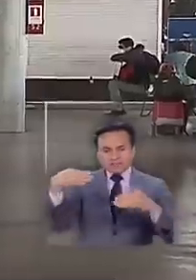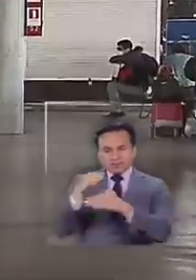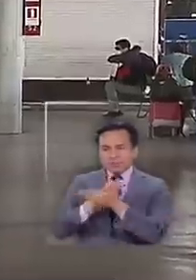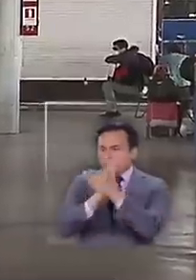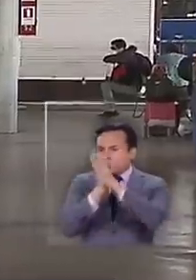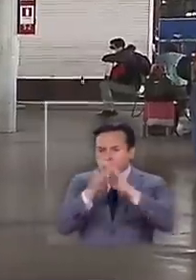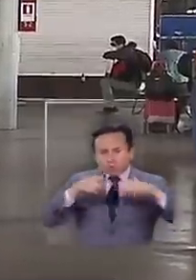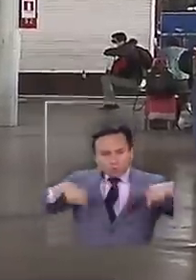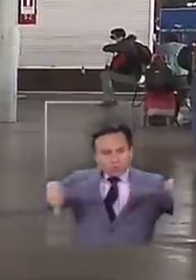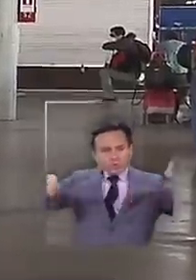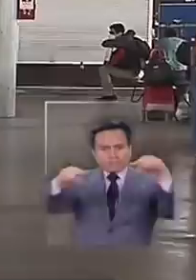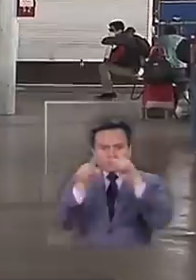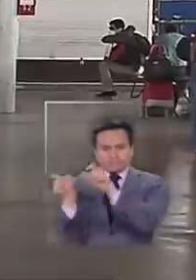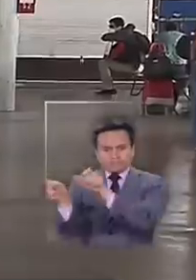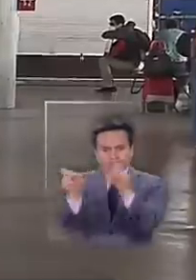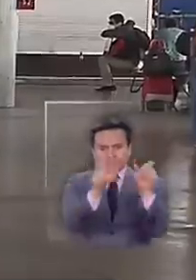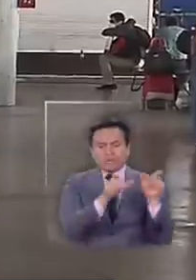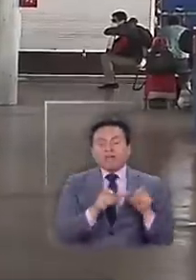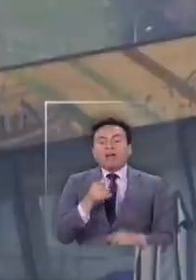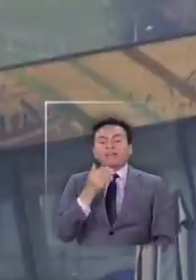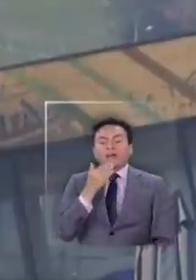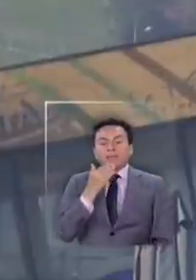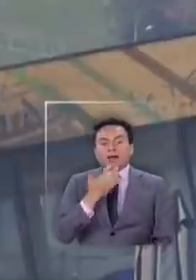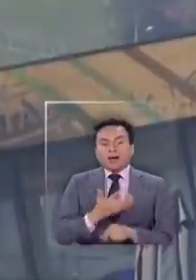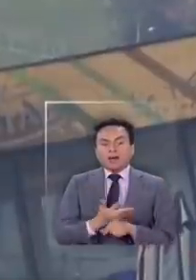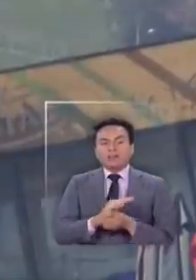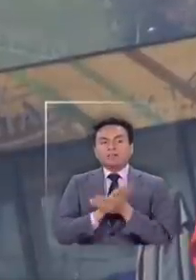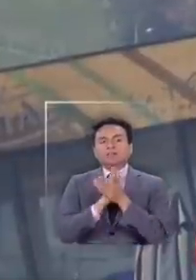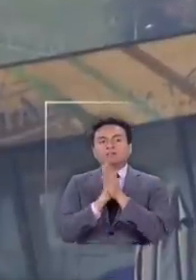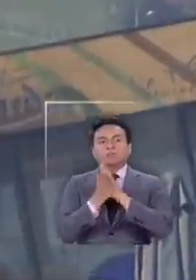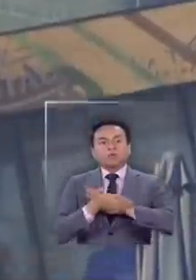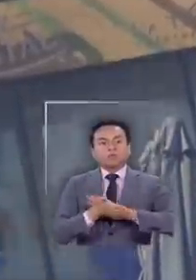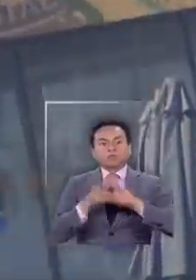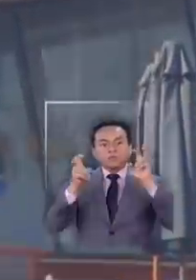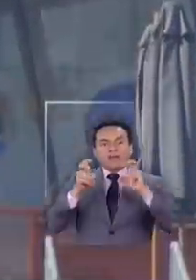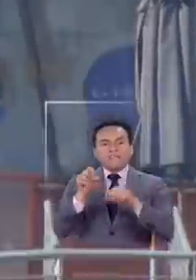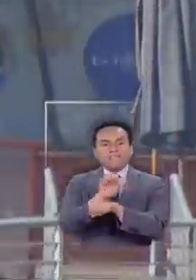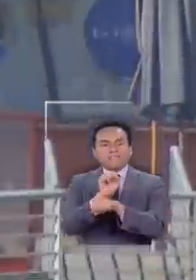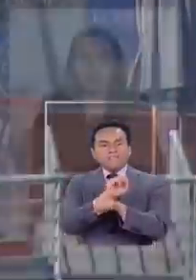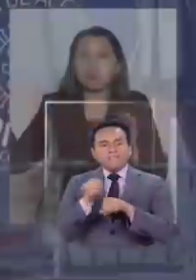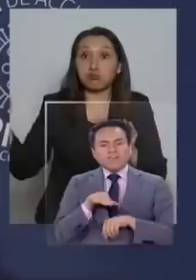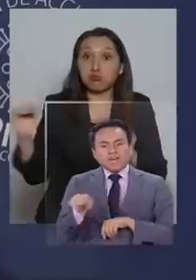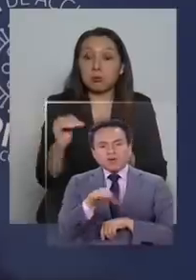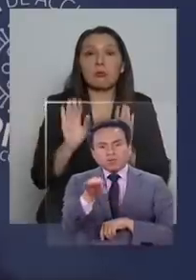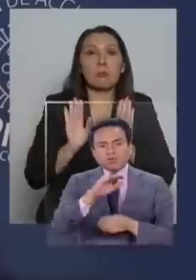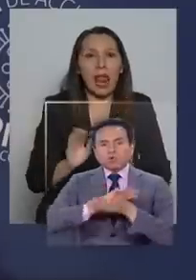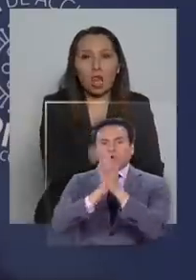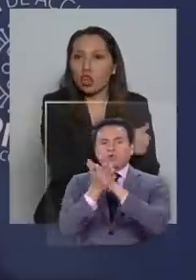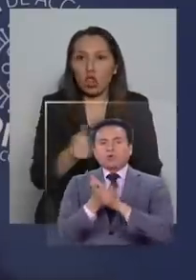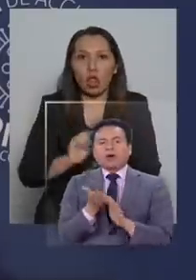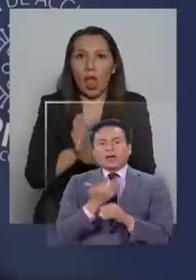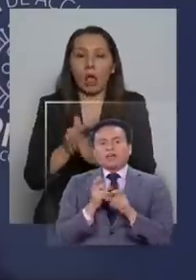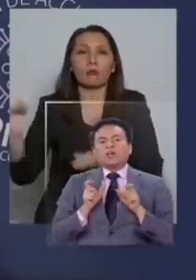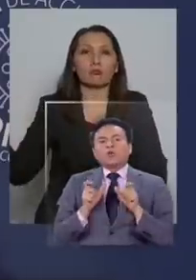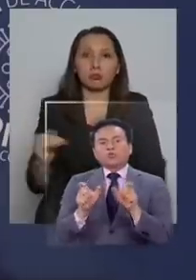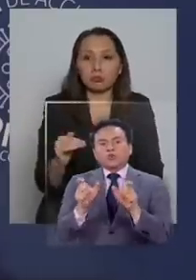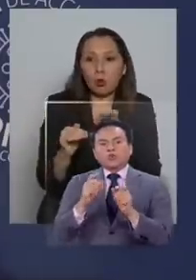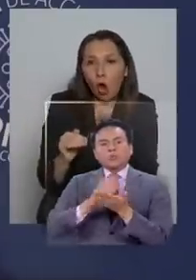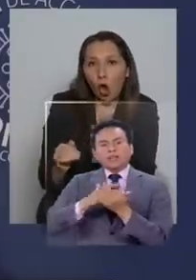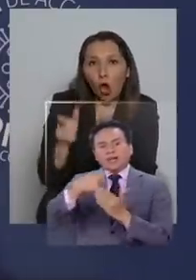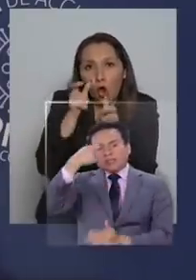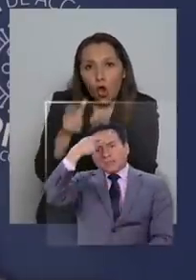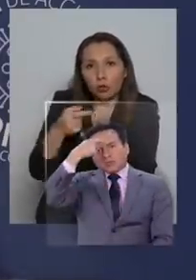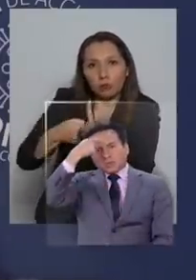sin excepción. Además se van a detener absolutamente todos los vehículos, va a haber control de temperatura